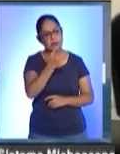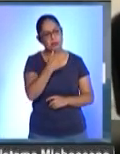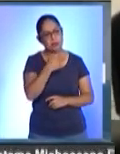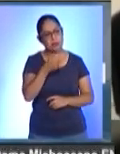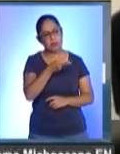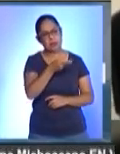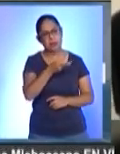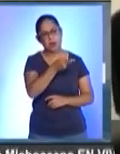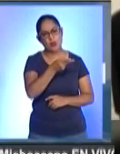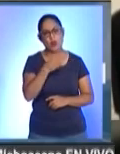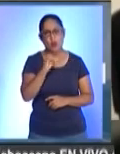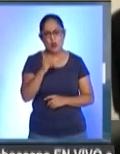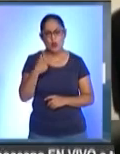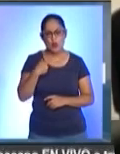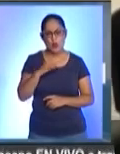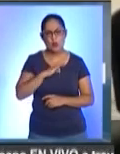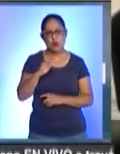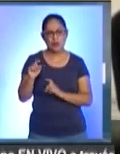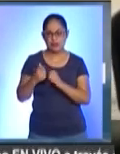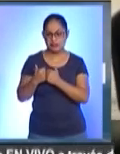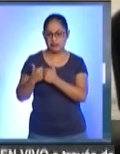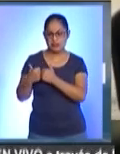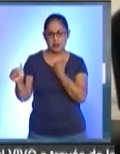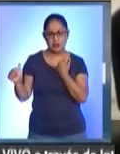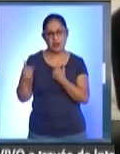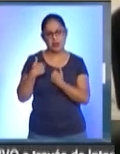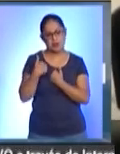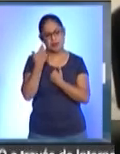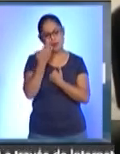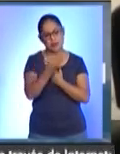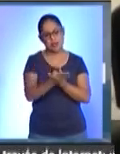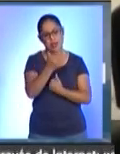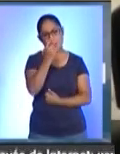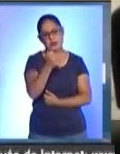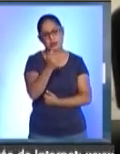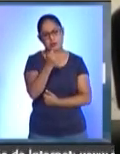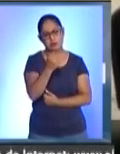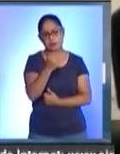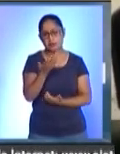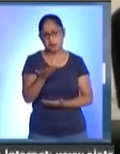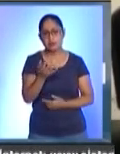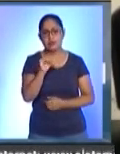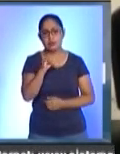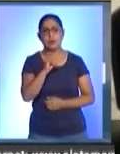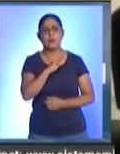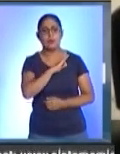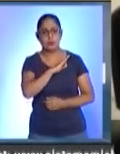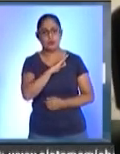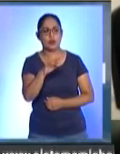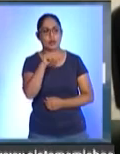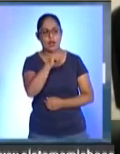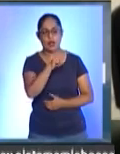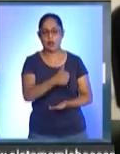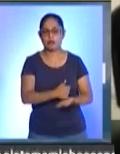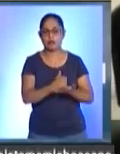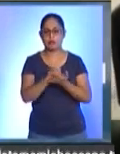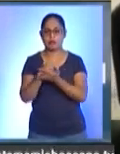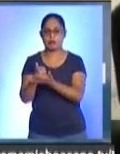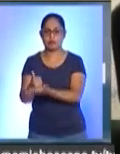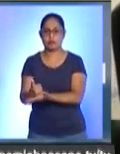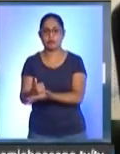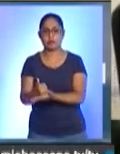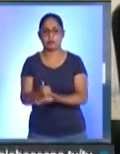pueda separar o que pueda solicitar una atención alimenticia para mis hijos o mis hijas, el teléfono me da esa posibilidad de por lo menos